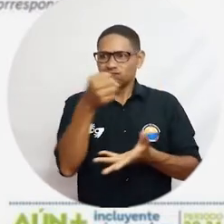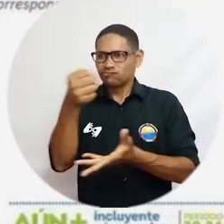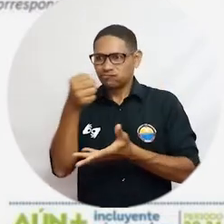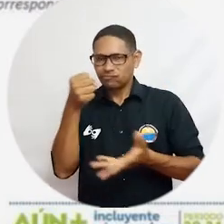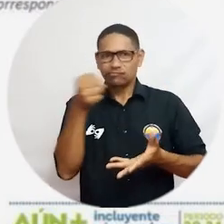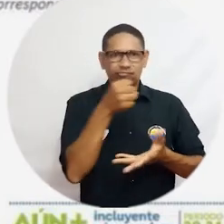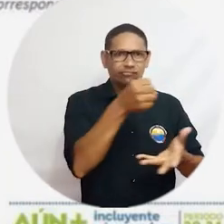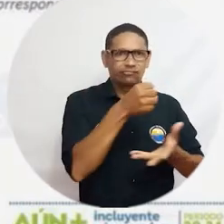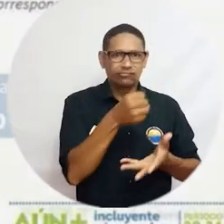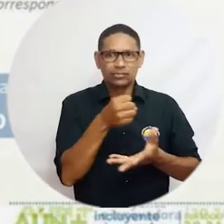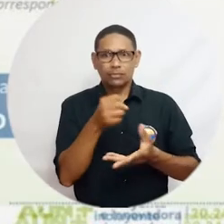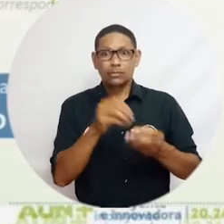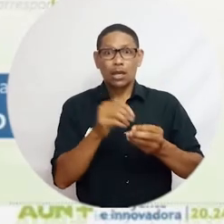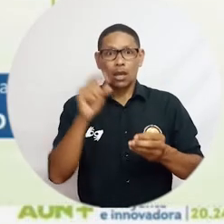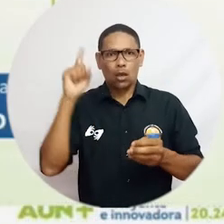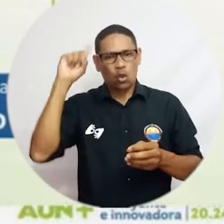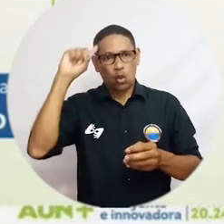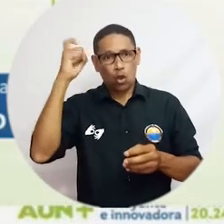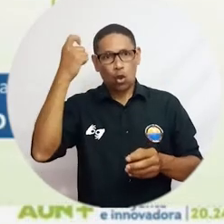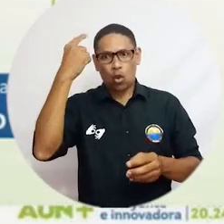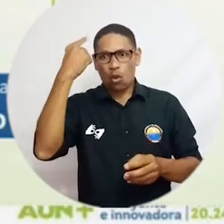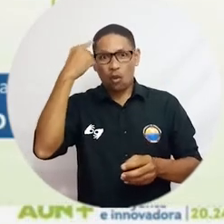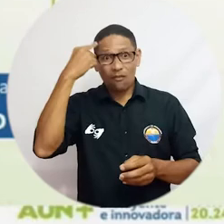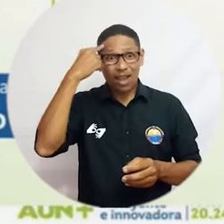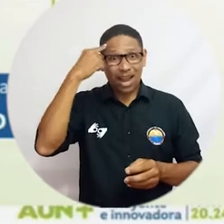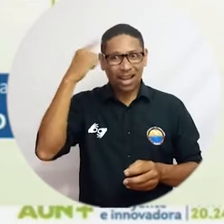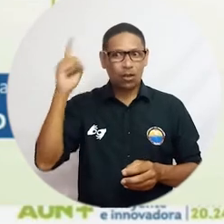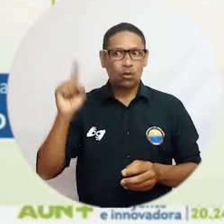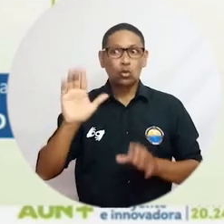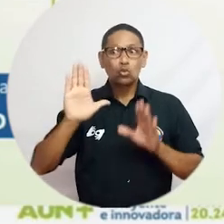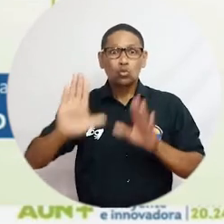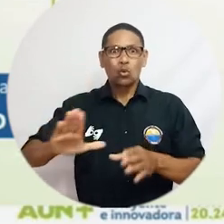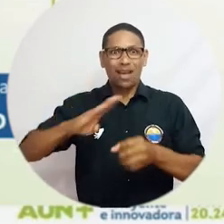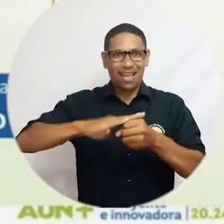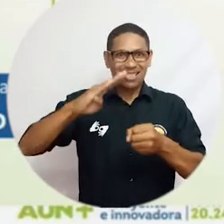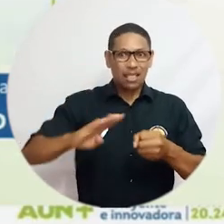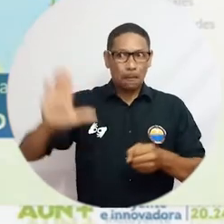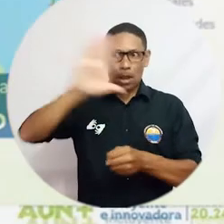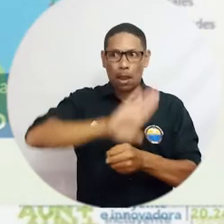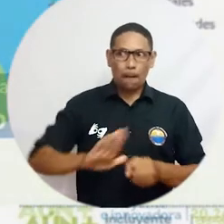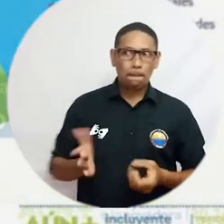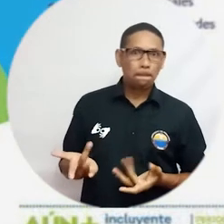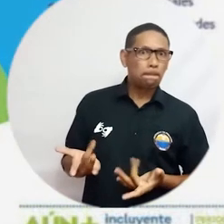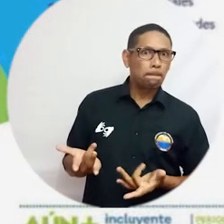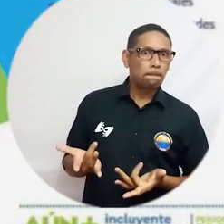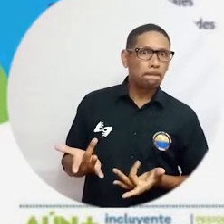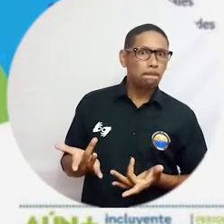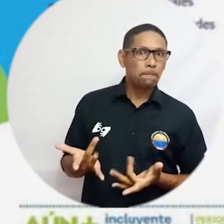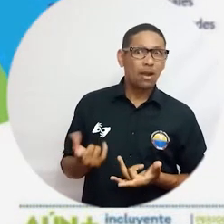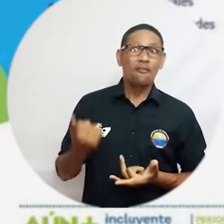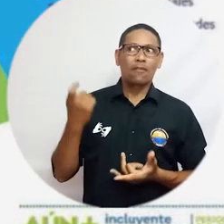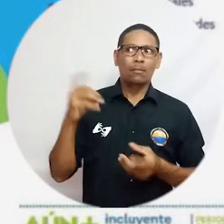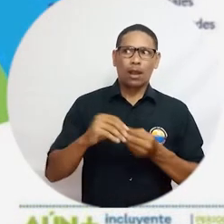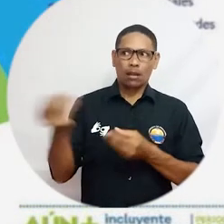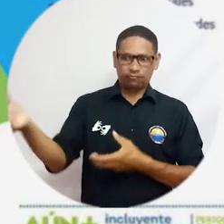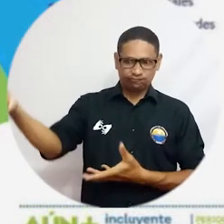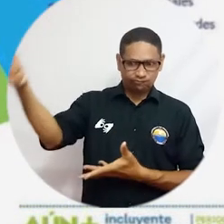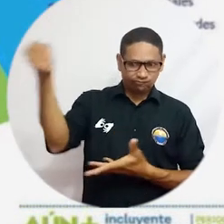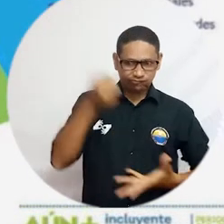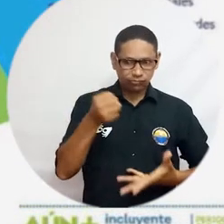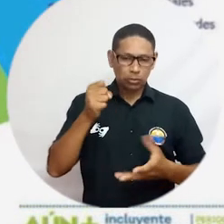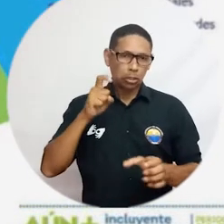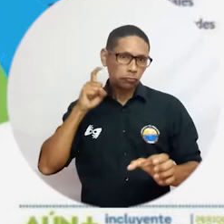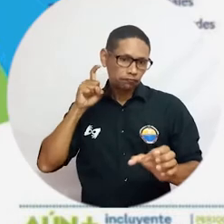2.740 millones confirmados por el Gobierno Departamental aún no completan los 21.406 millones que se requieren para la